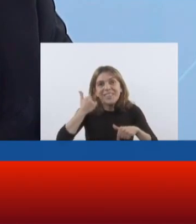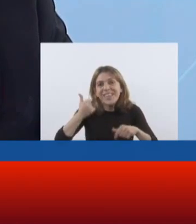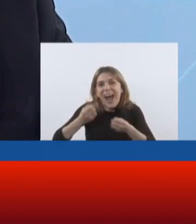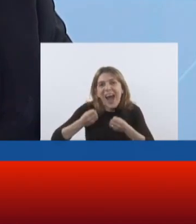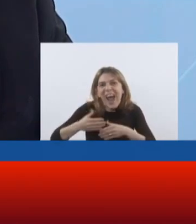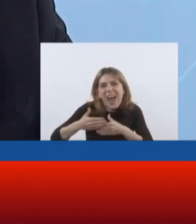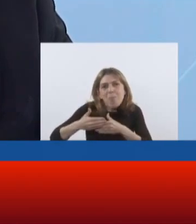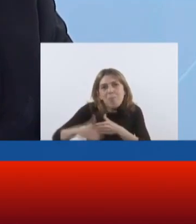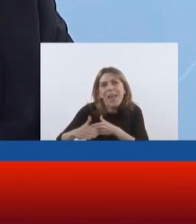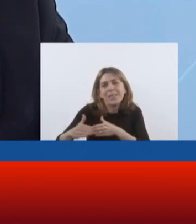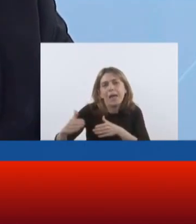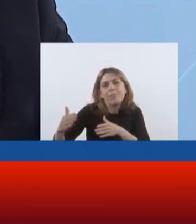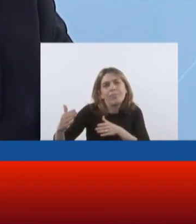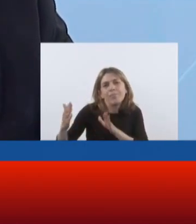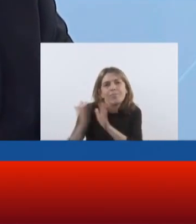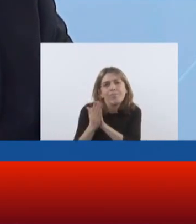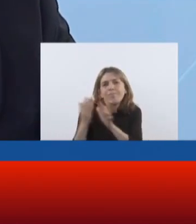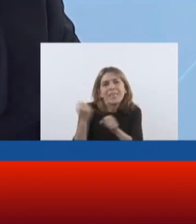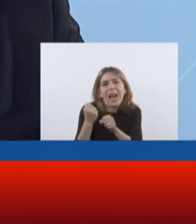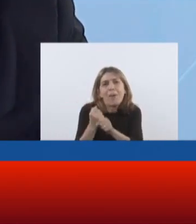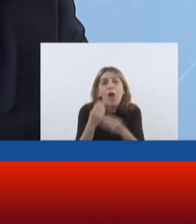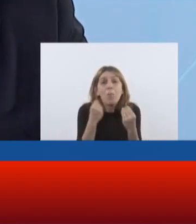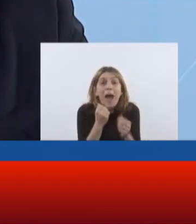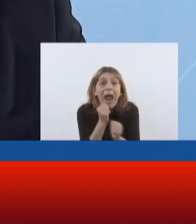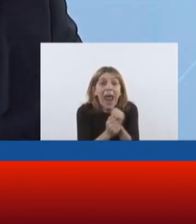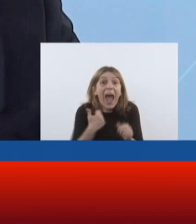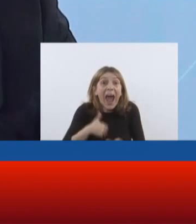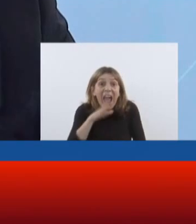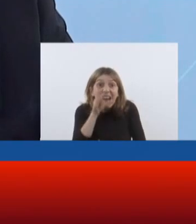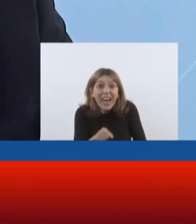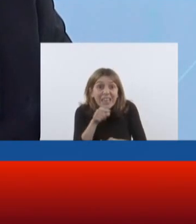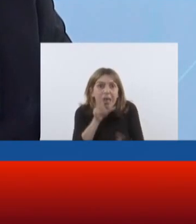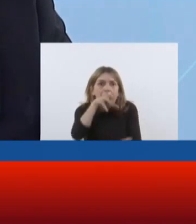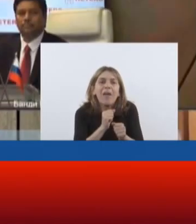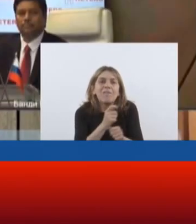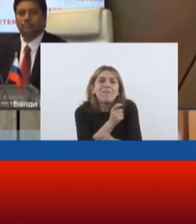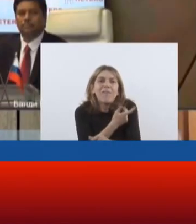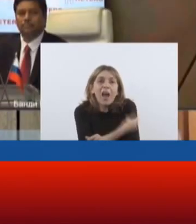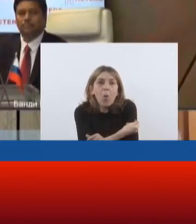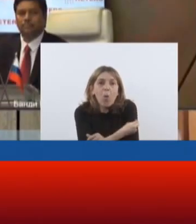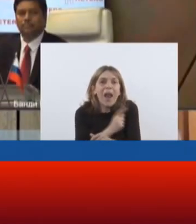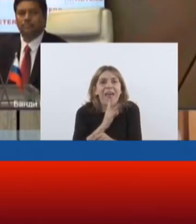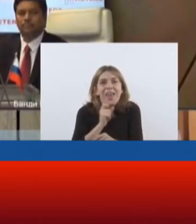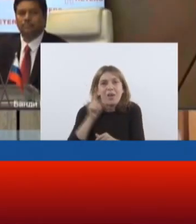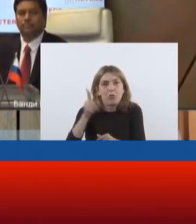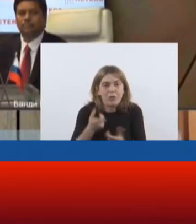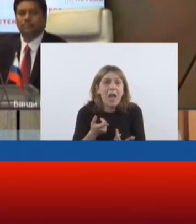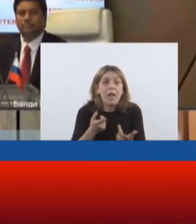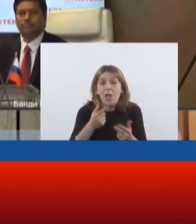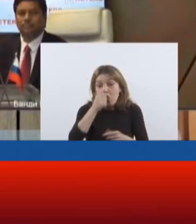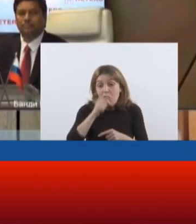el trabajo concreto para empezar a producir en Argentina la Sputnik V. El día